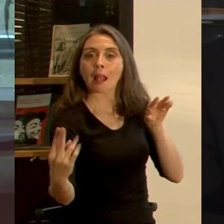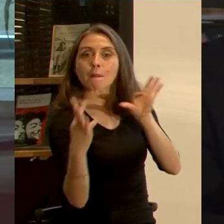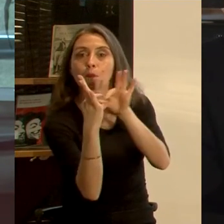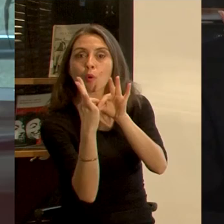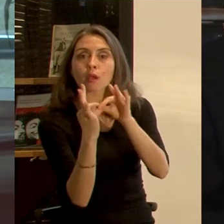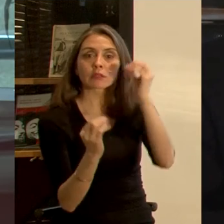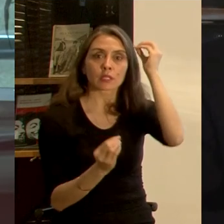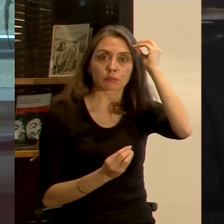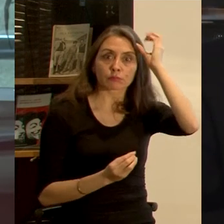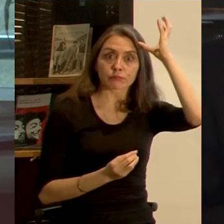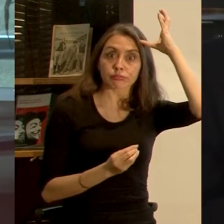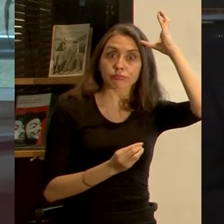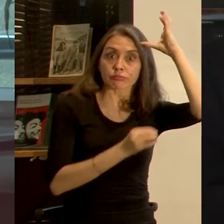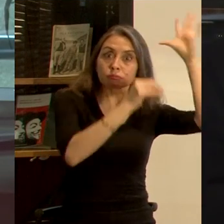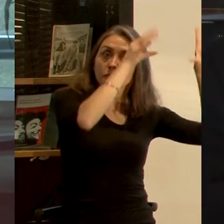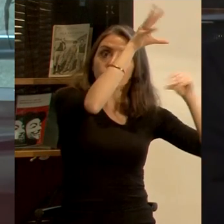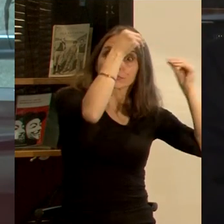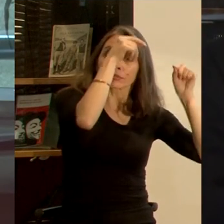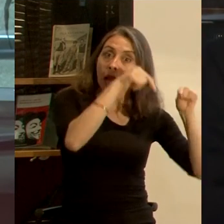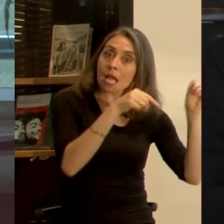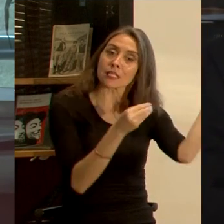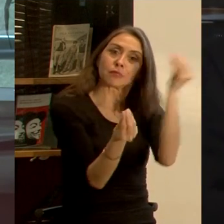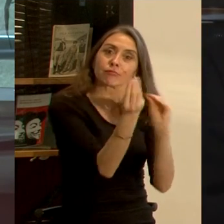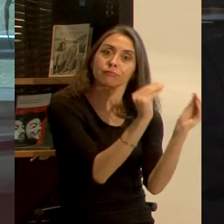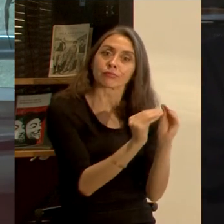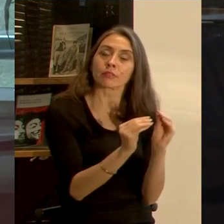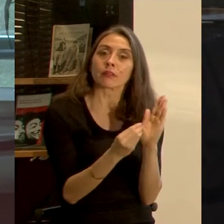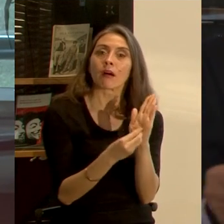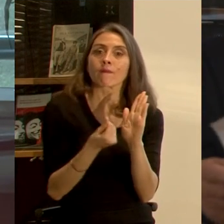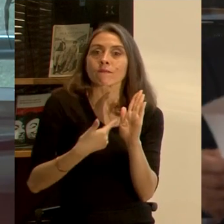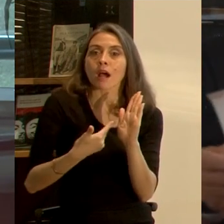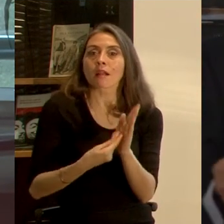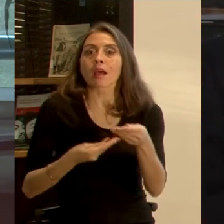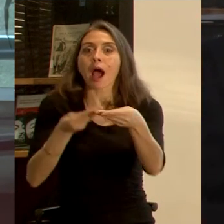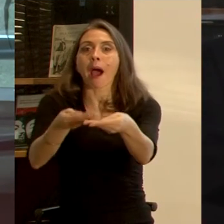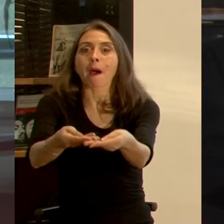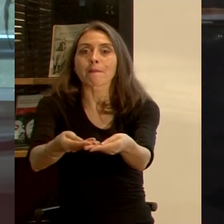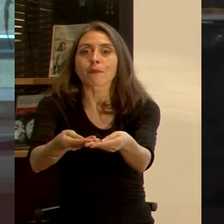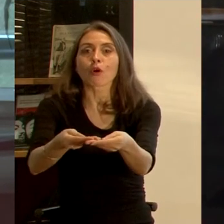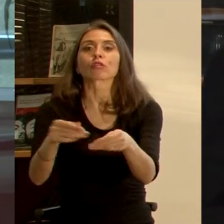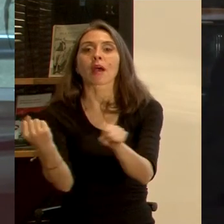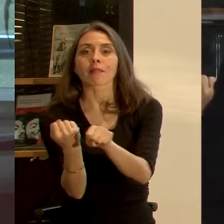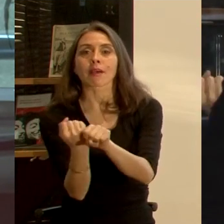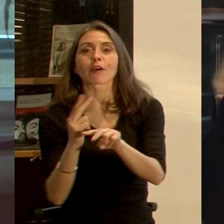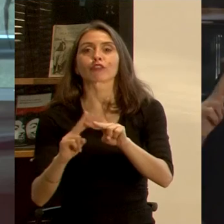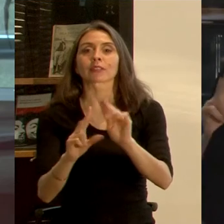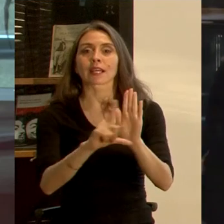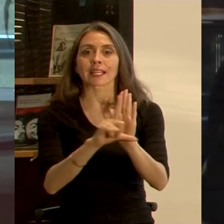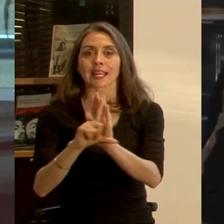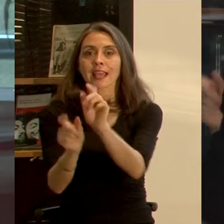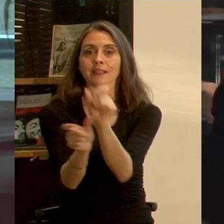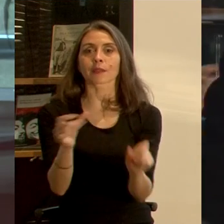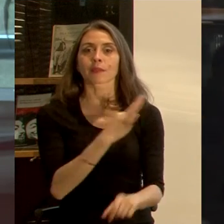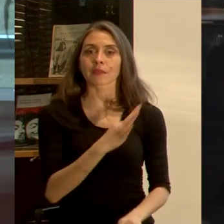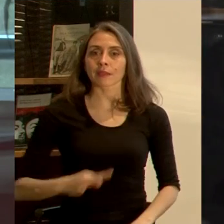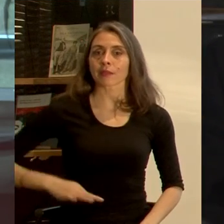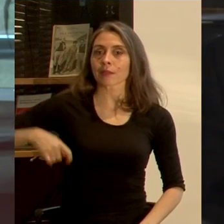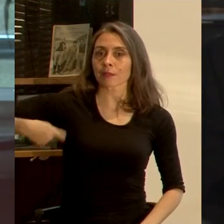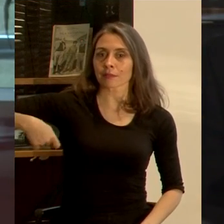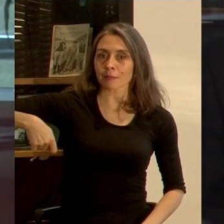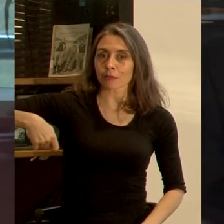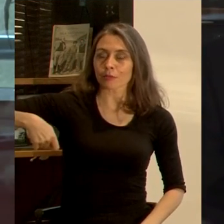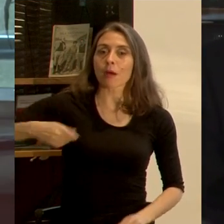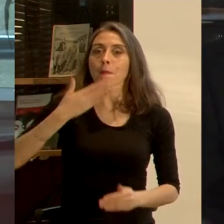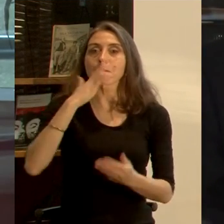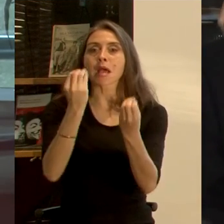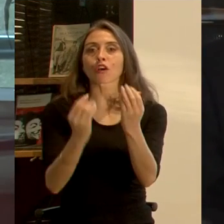conocimiento que aquí se genere se constituyan un valioso aporte a la tarea legislativa de los parlamentarios en